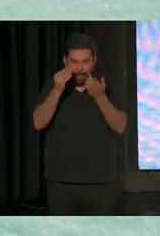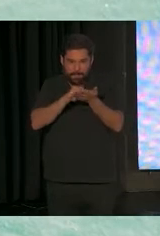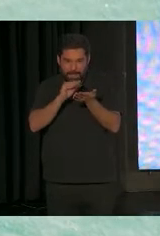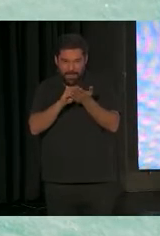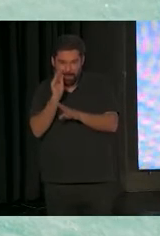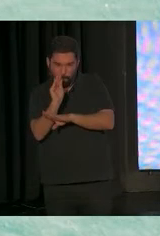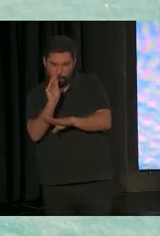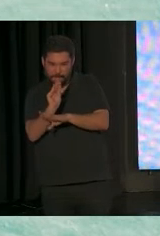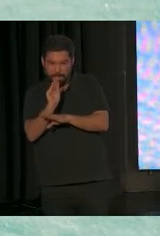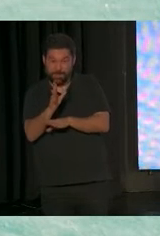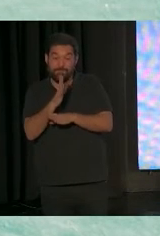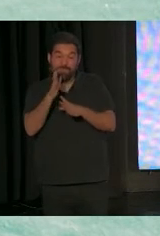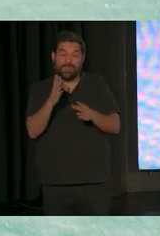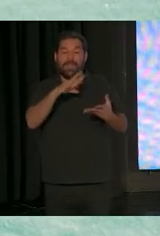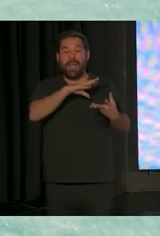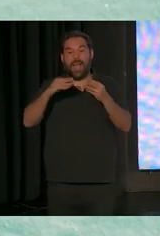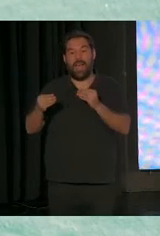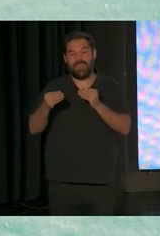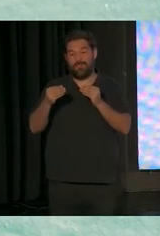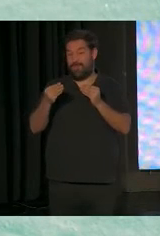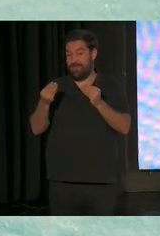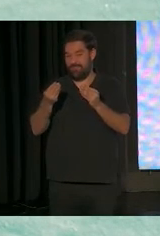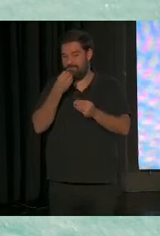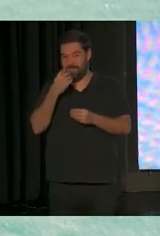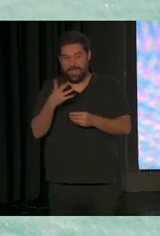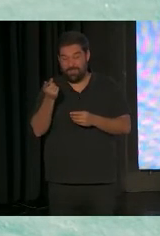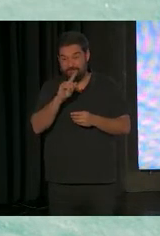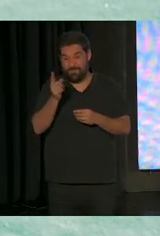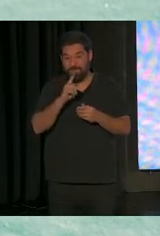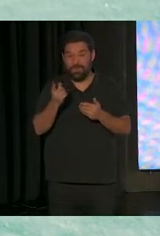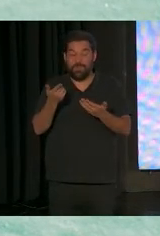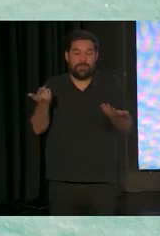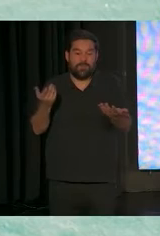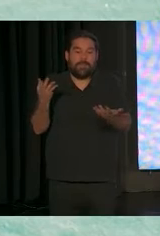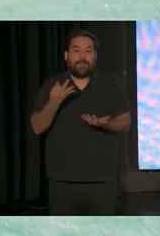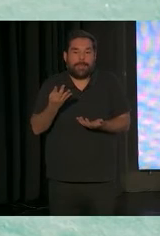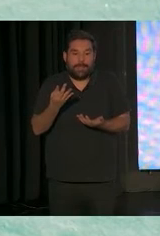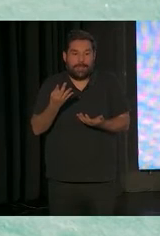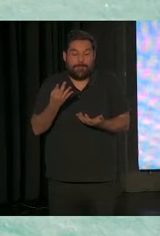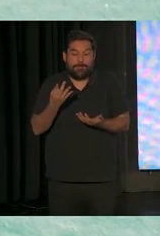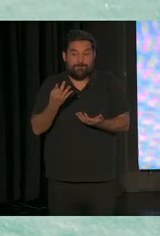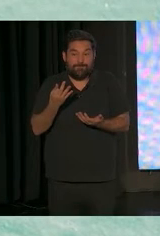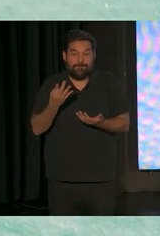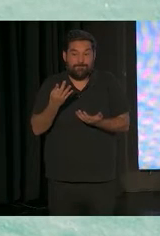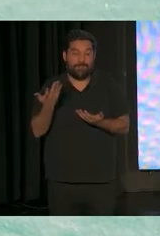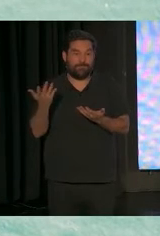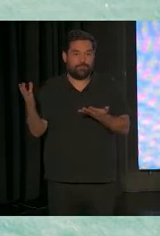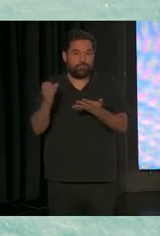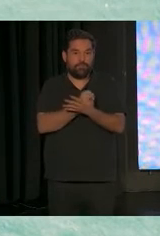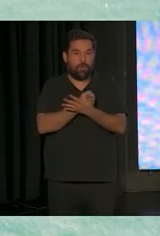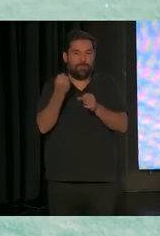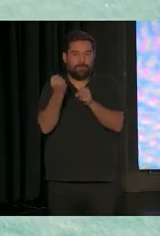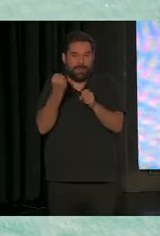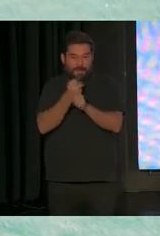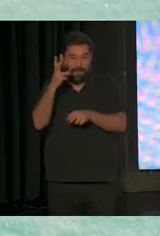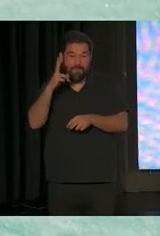porque si no implementamos bien, si no hay unos buenos cimientos, ya saben lo que pasa. La casa se va a caer. Y a lo mejor habría que dedicar